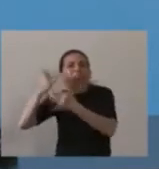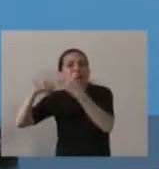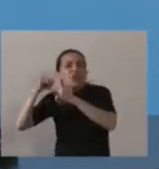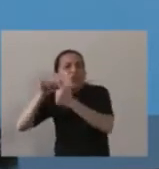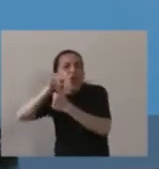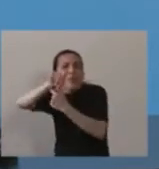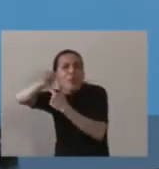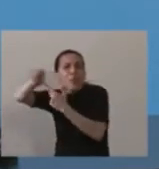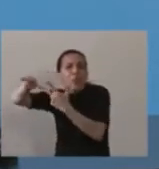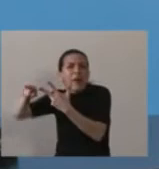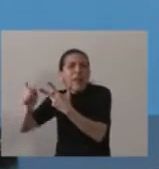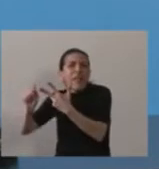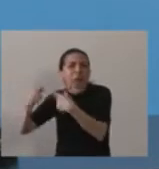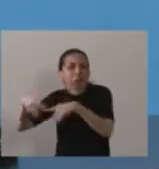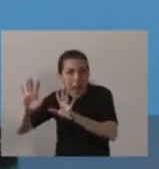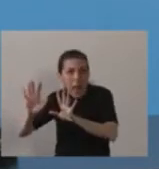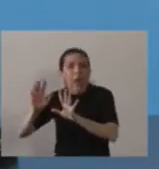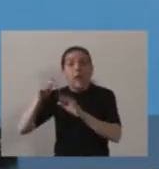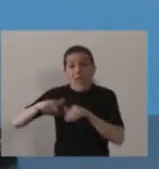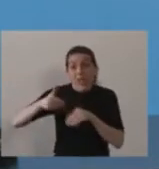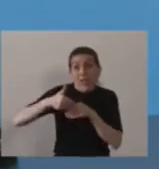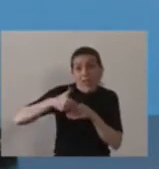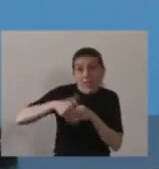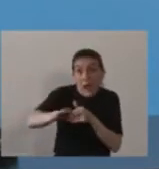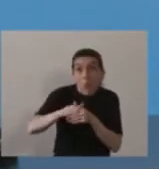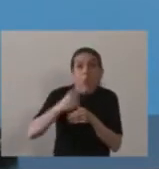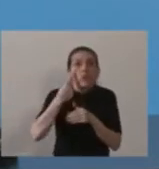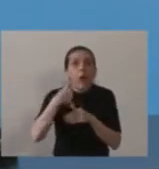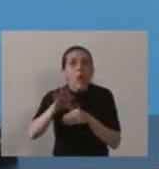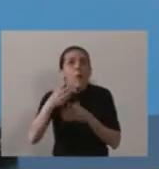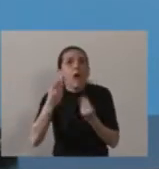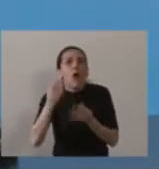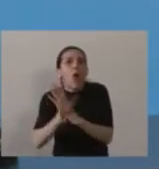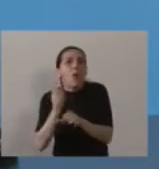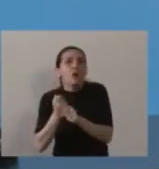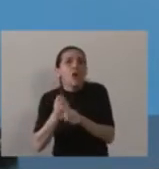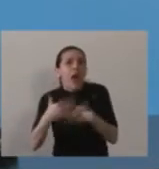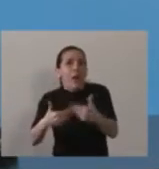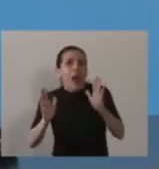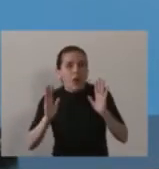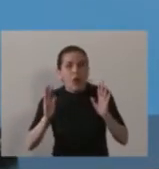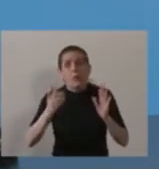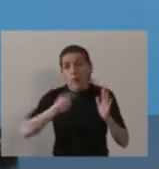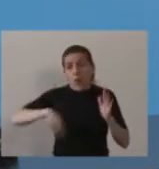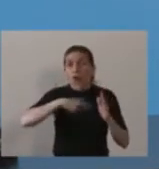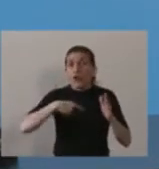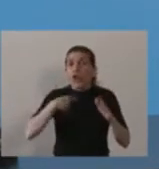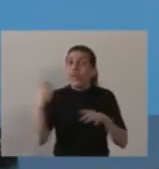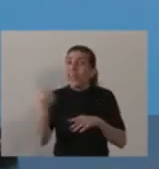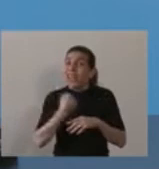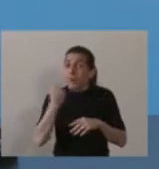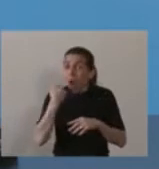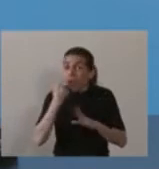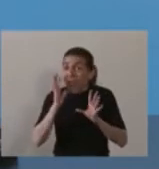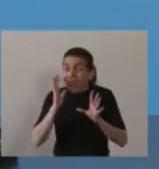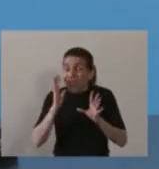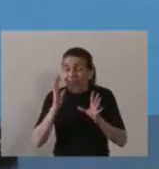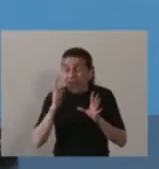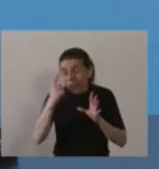De ahí en más, veremos cómo se actúa. Para nosotros es muy importante que una empresa